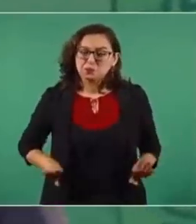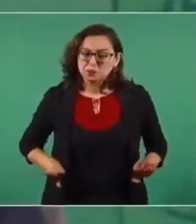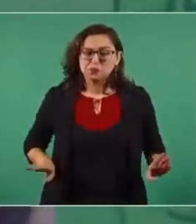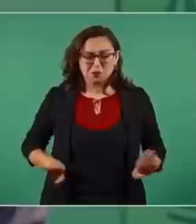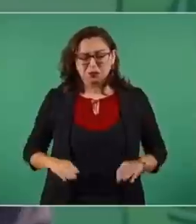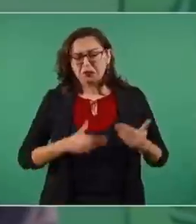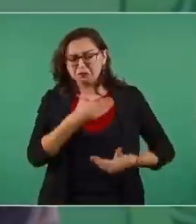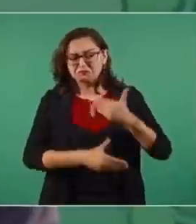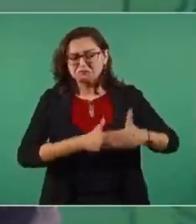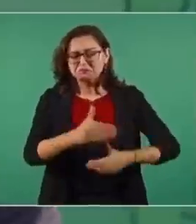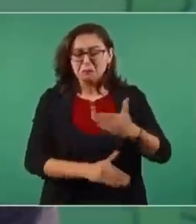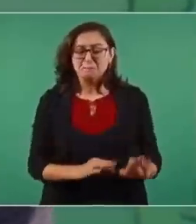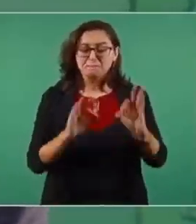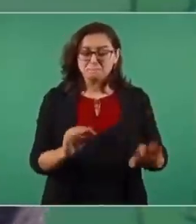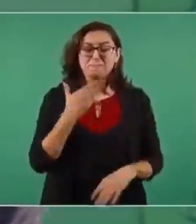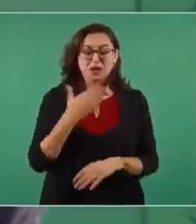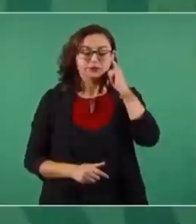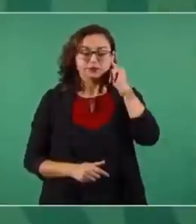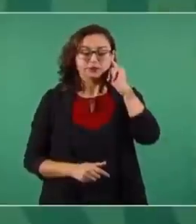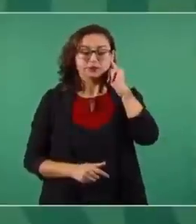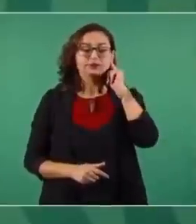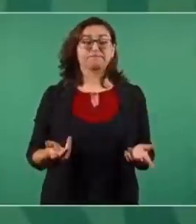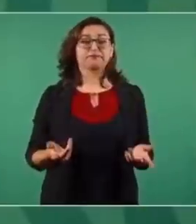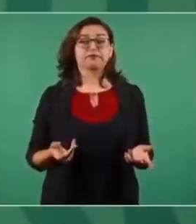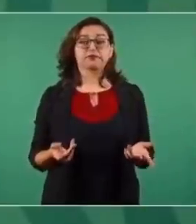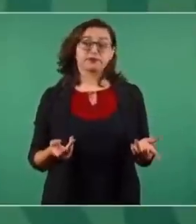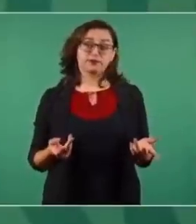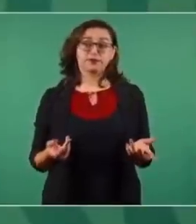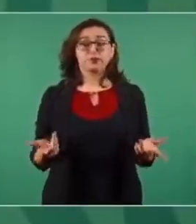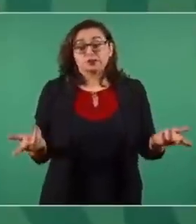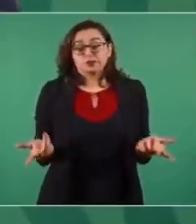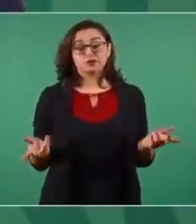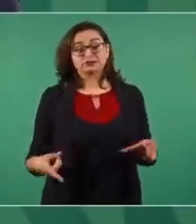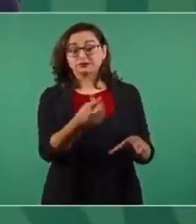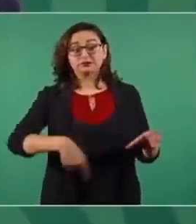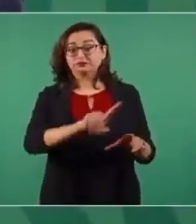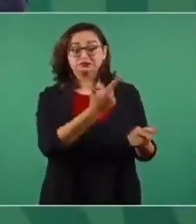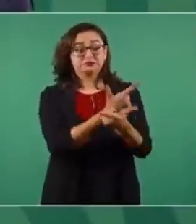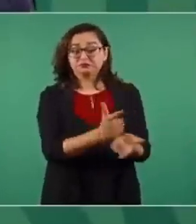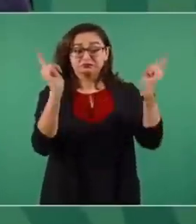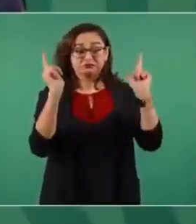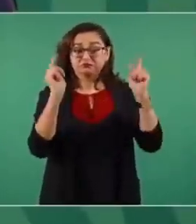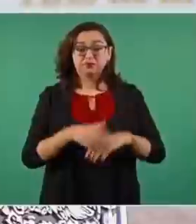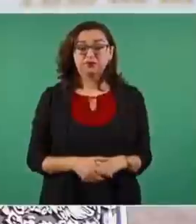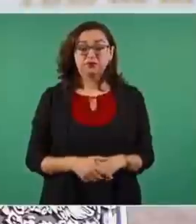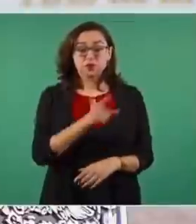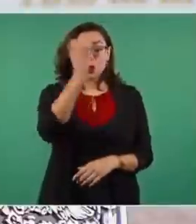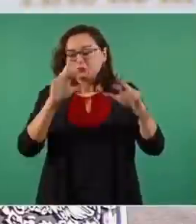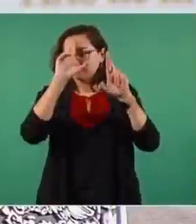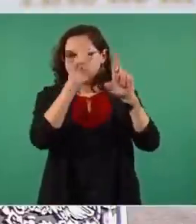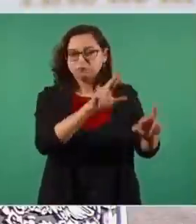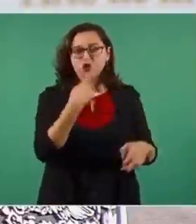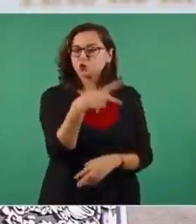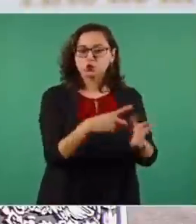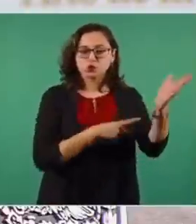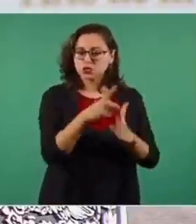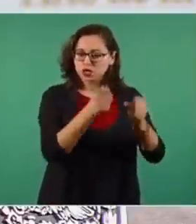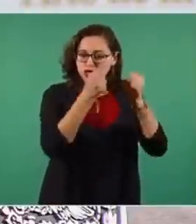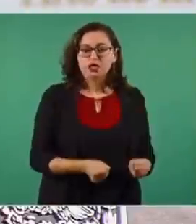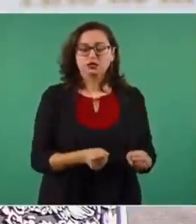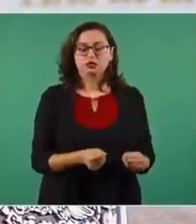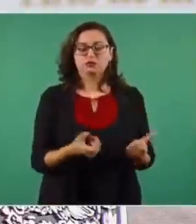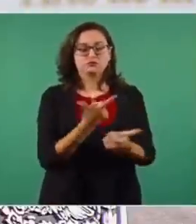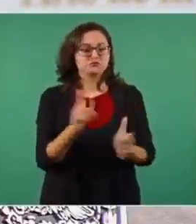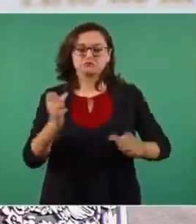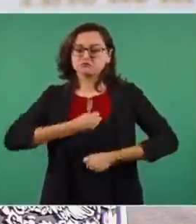aceptable. Entonces yo tengo que agradecerles eso. Lo demás, que están en libertad y nosotros vamos a garantizar el derecho a disentir y el derecho a